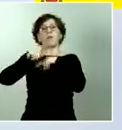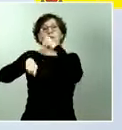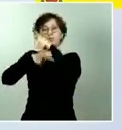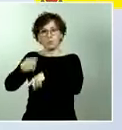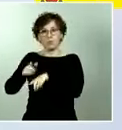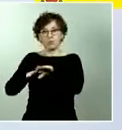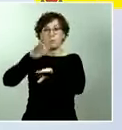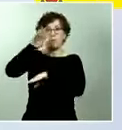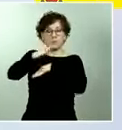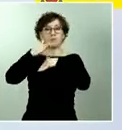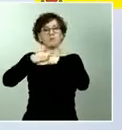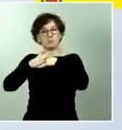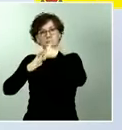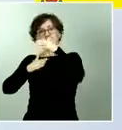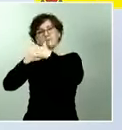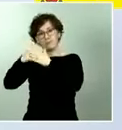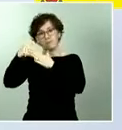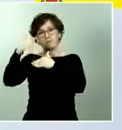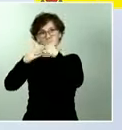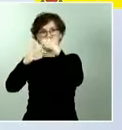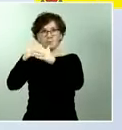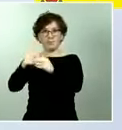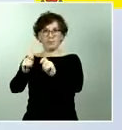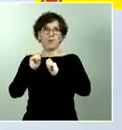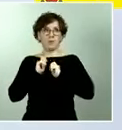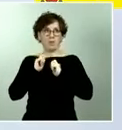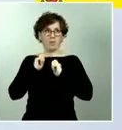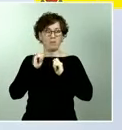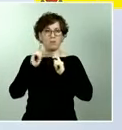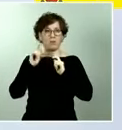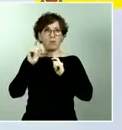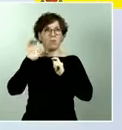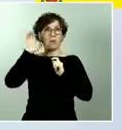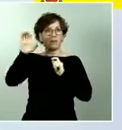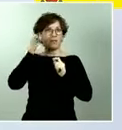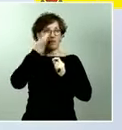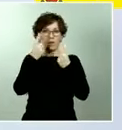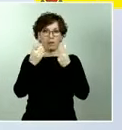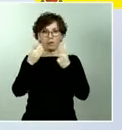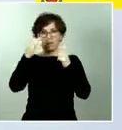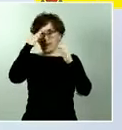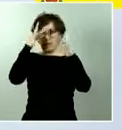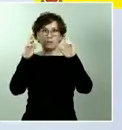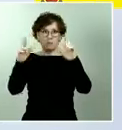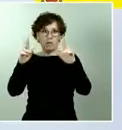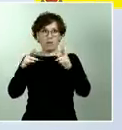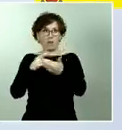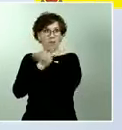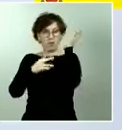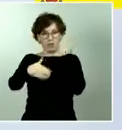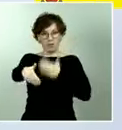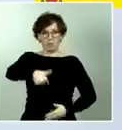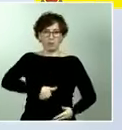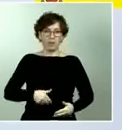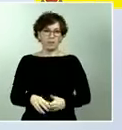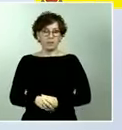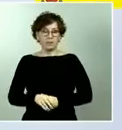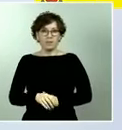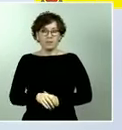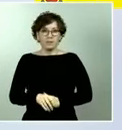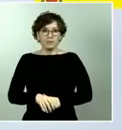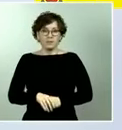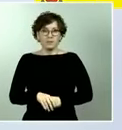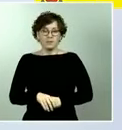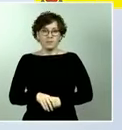de la esperanza que necesitamos como país y que los ciudadanos nos vienen reclamando. Estamos obligados